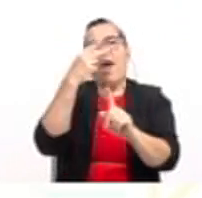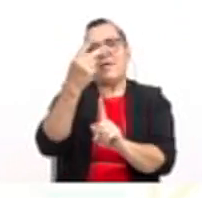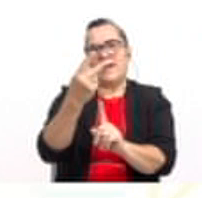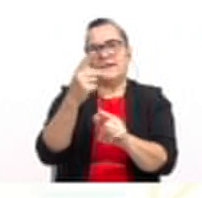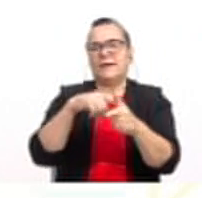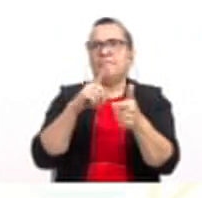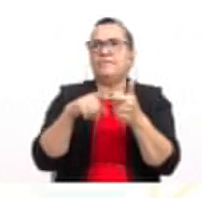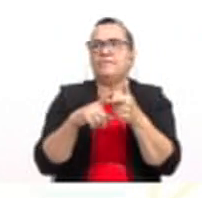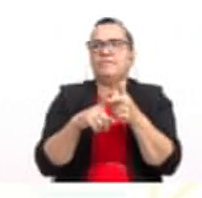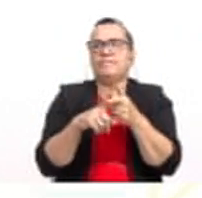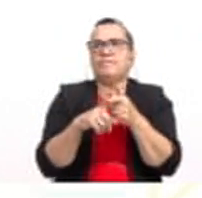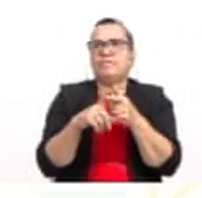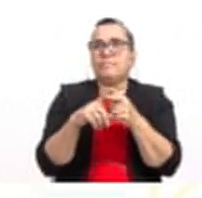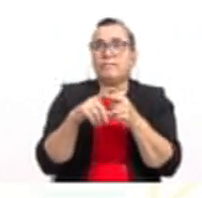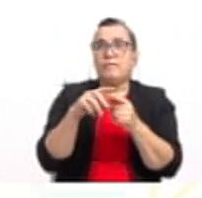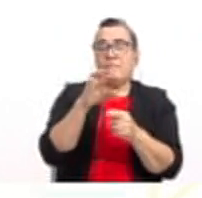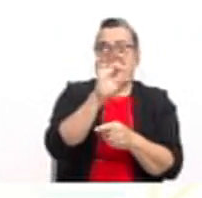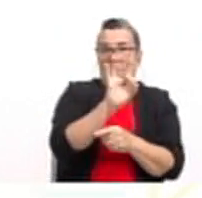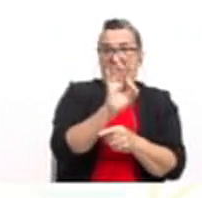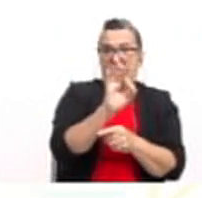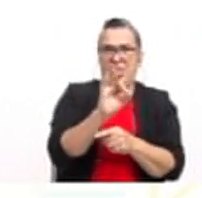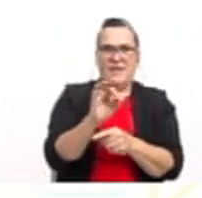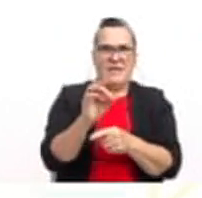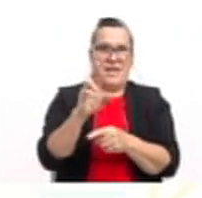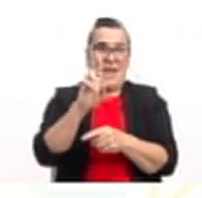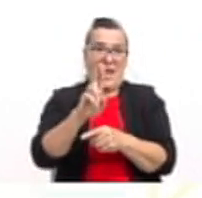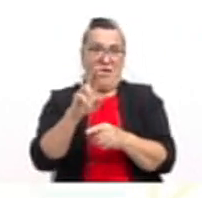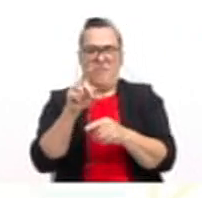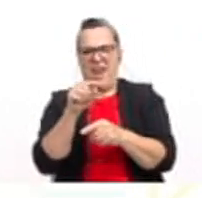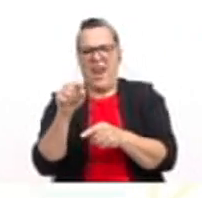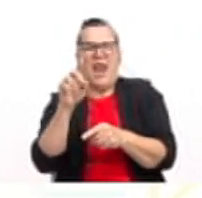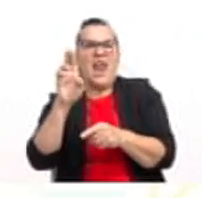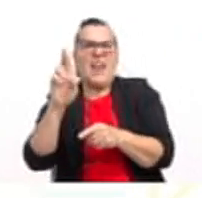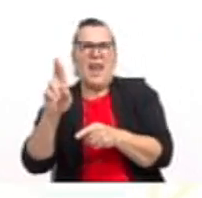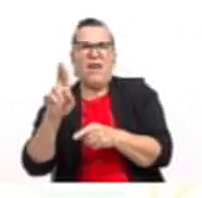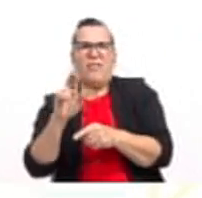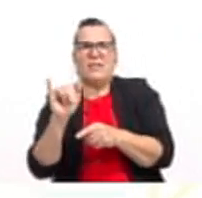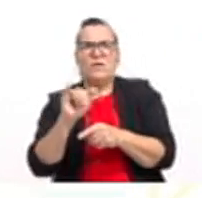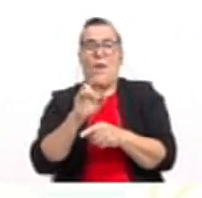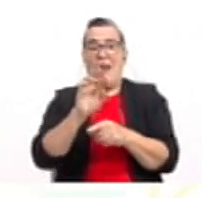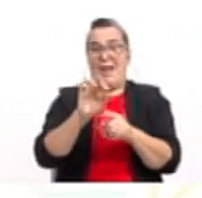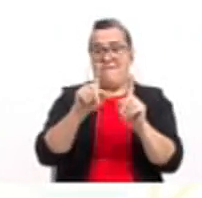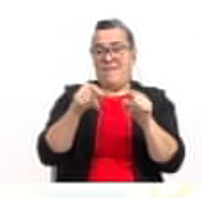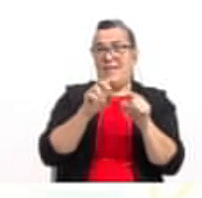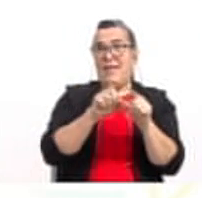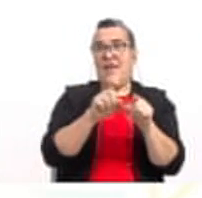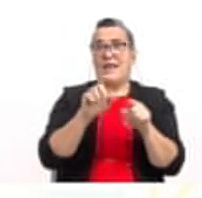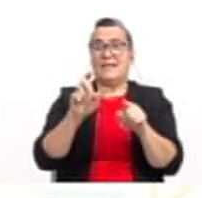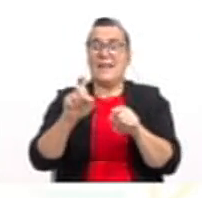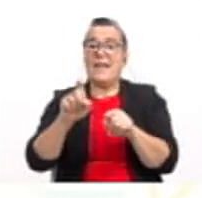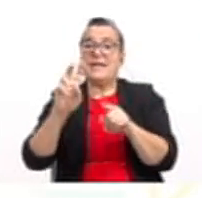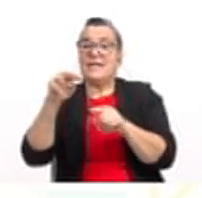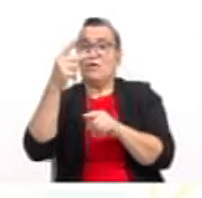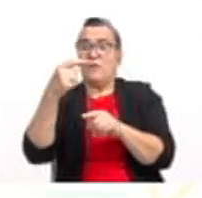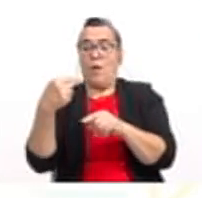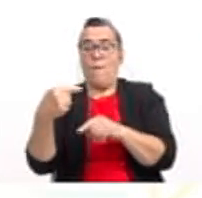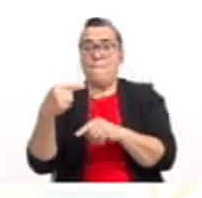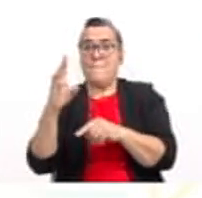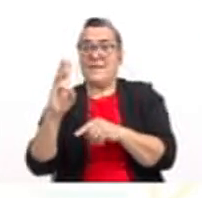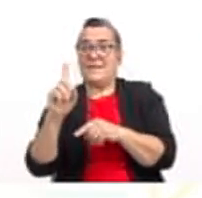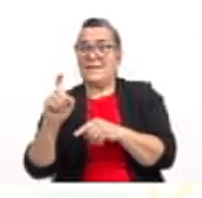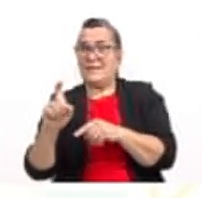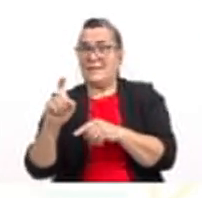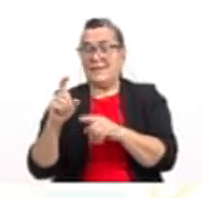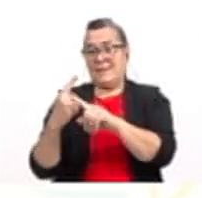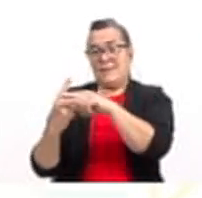función f de R en R, f de x igual a x al cuadrado menos 6x más